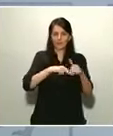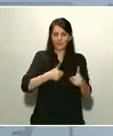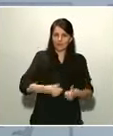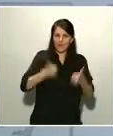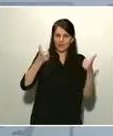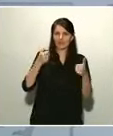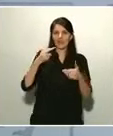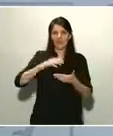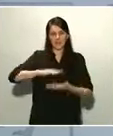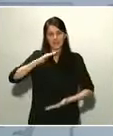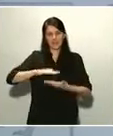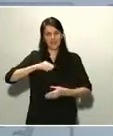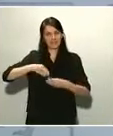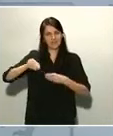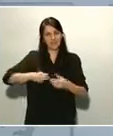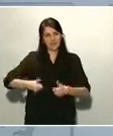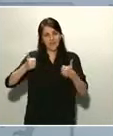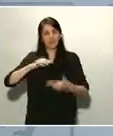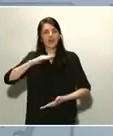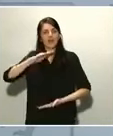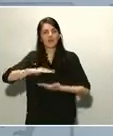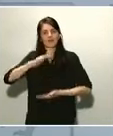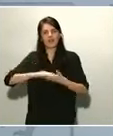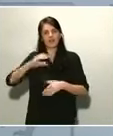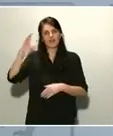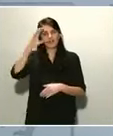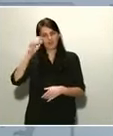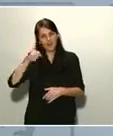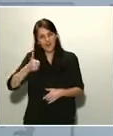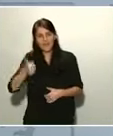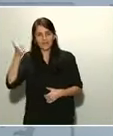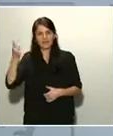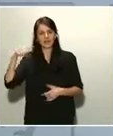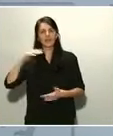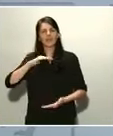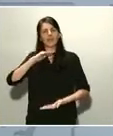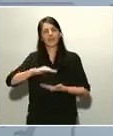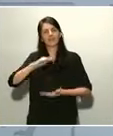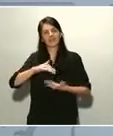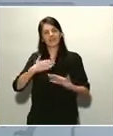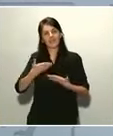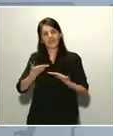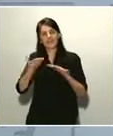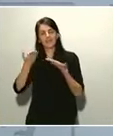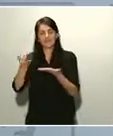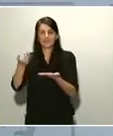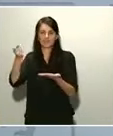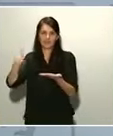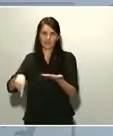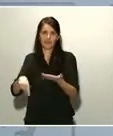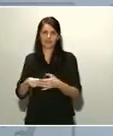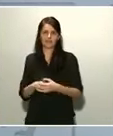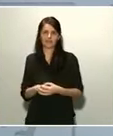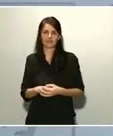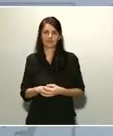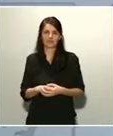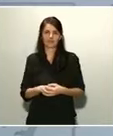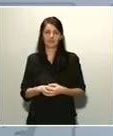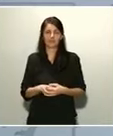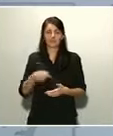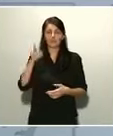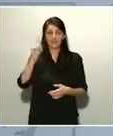científica y de ayuda para poder sobrellevar esta situación. También somos una sociedad más unida.